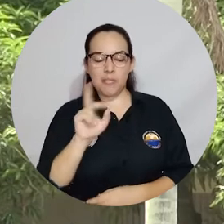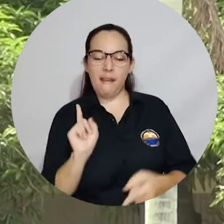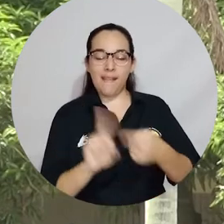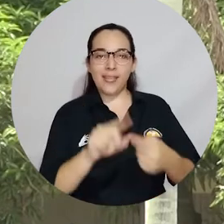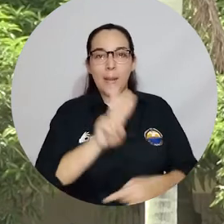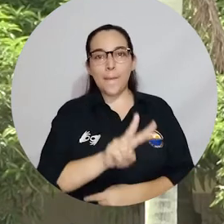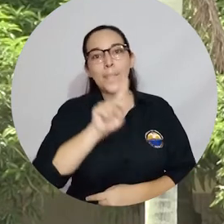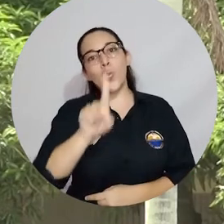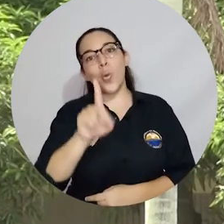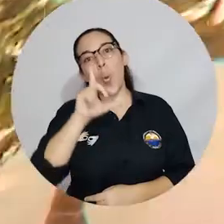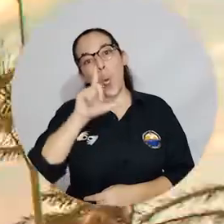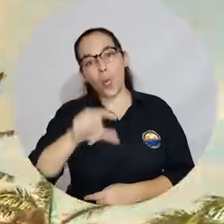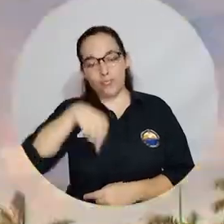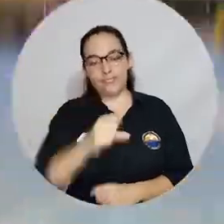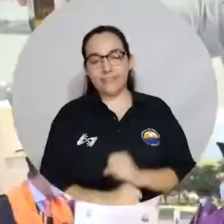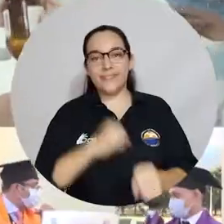julio del presente año.